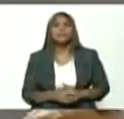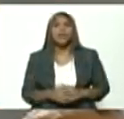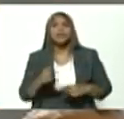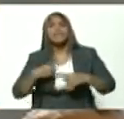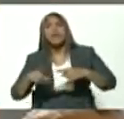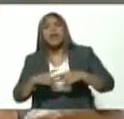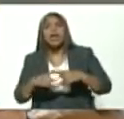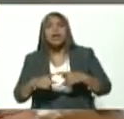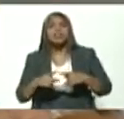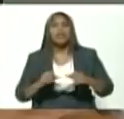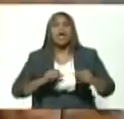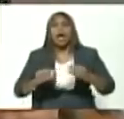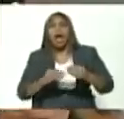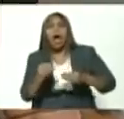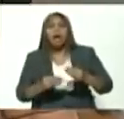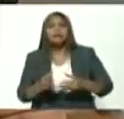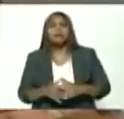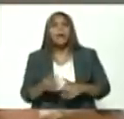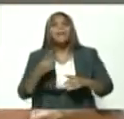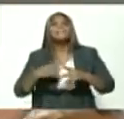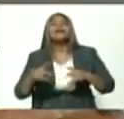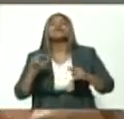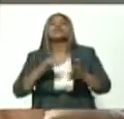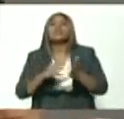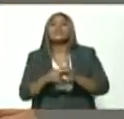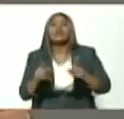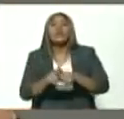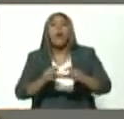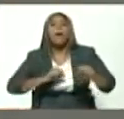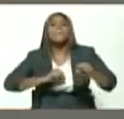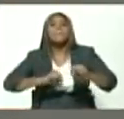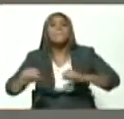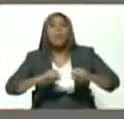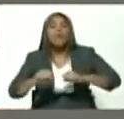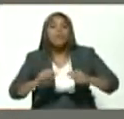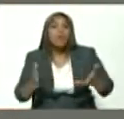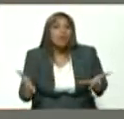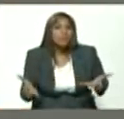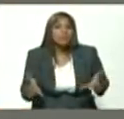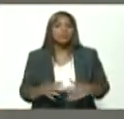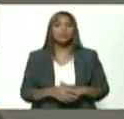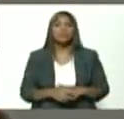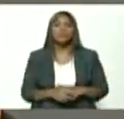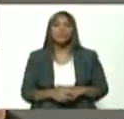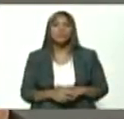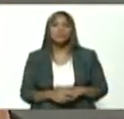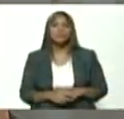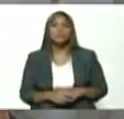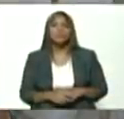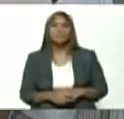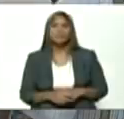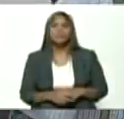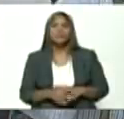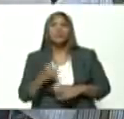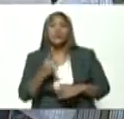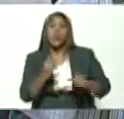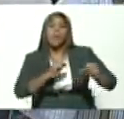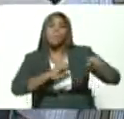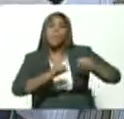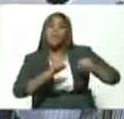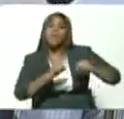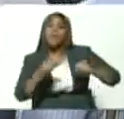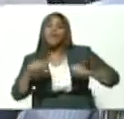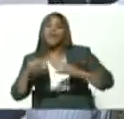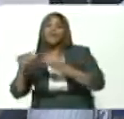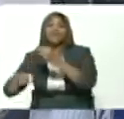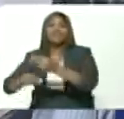competencias distintas acciones pero es un movimiento de movimientos en fin de cuentas un movimiento de movimientos